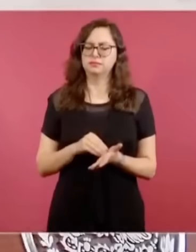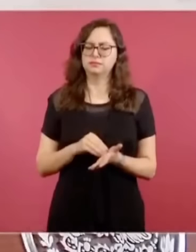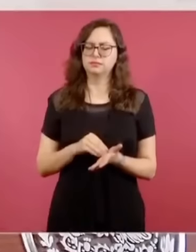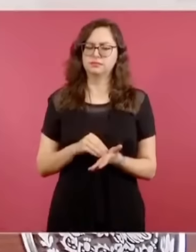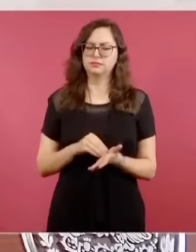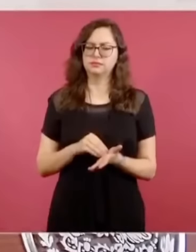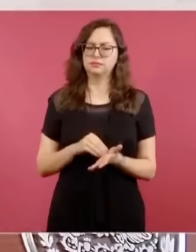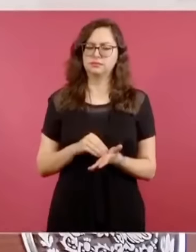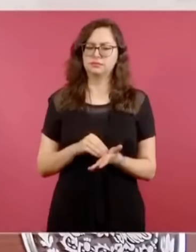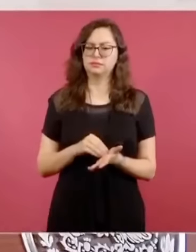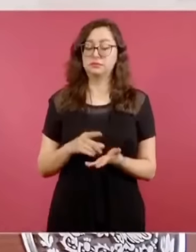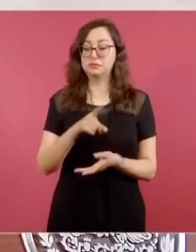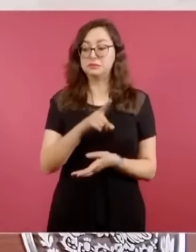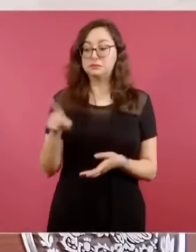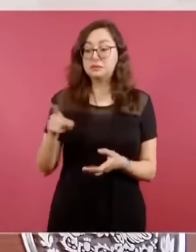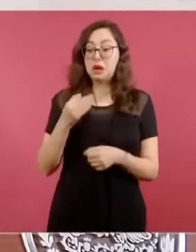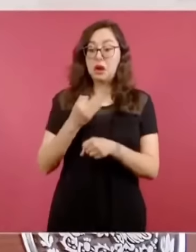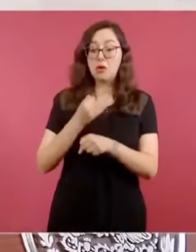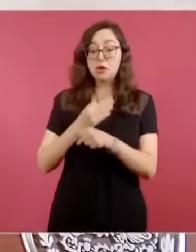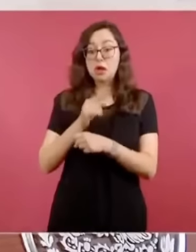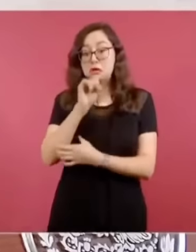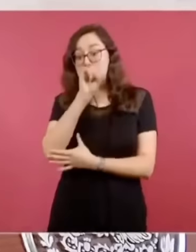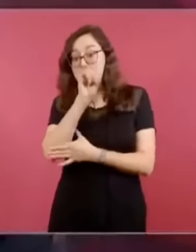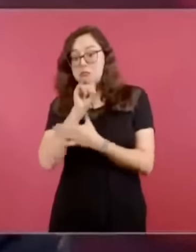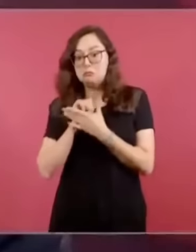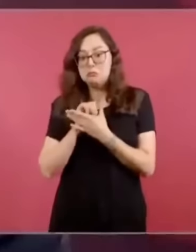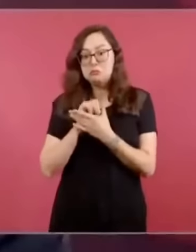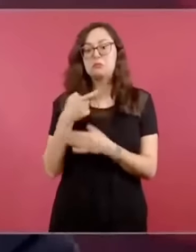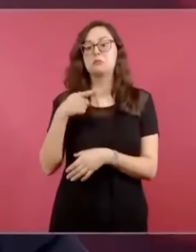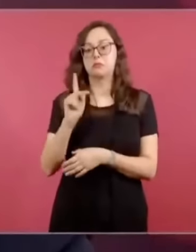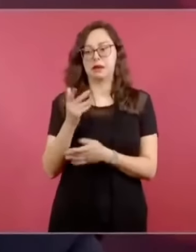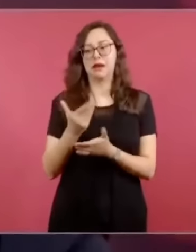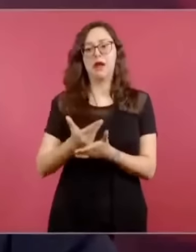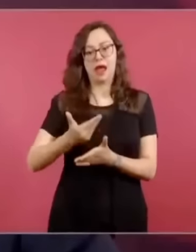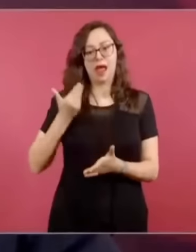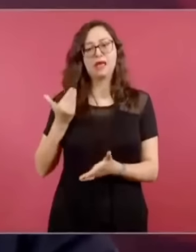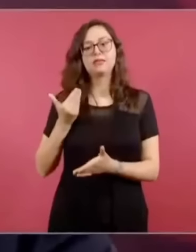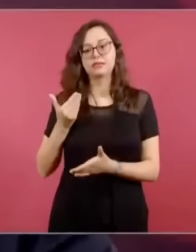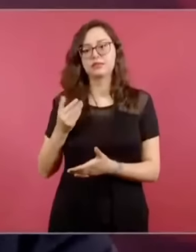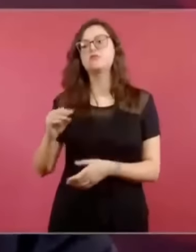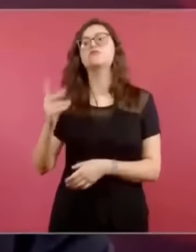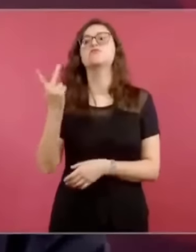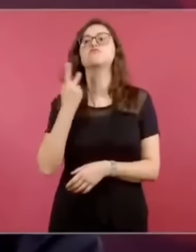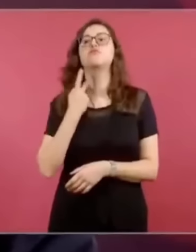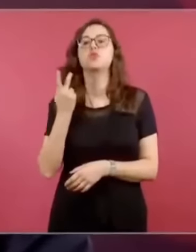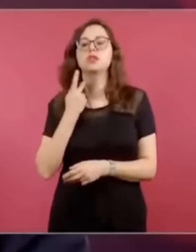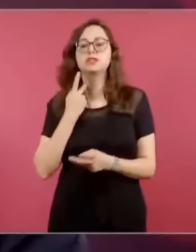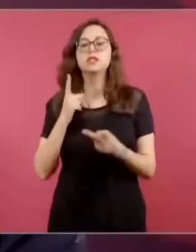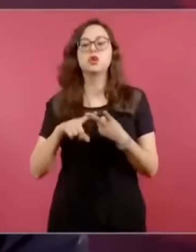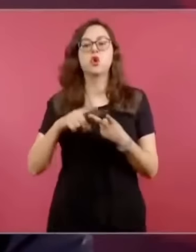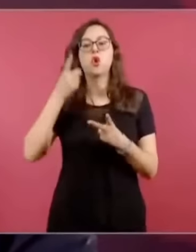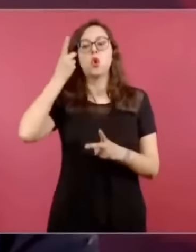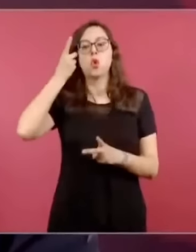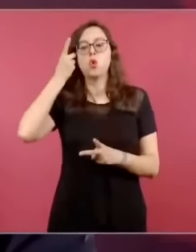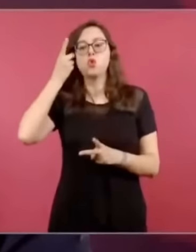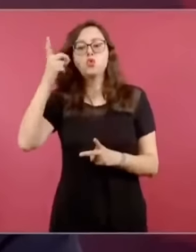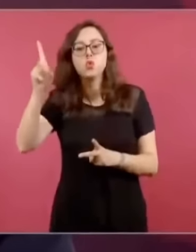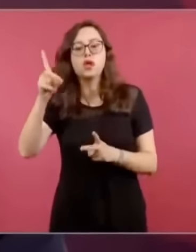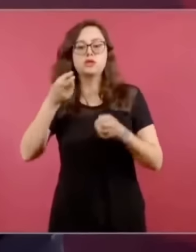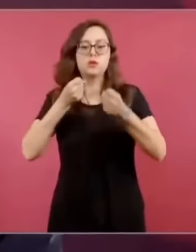aparecer, pero veían políticos y llegaba hasta los medios de